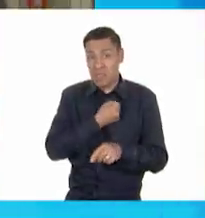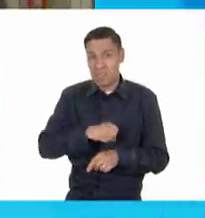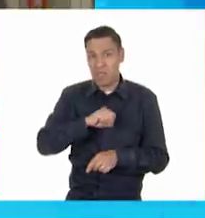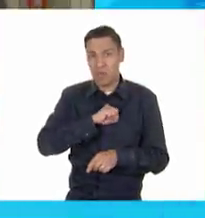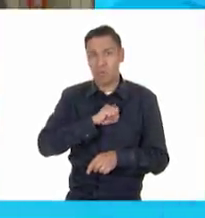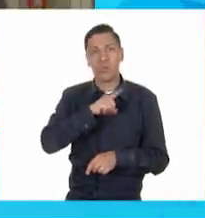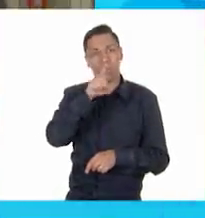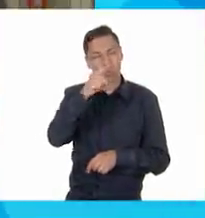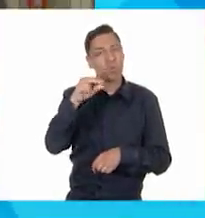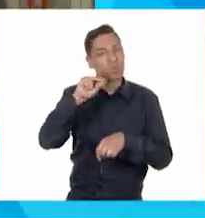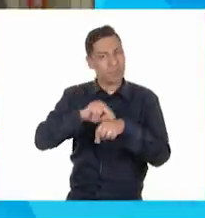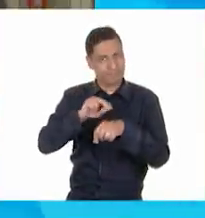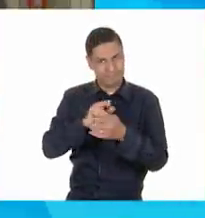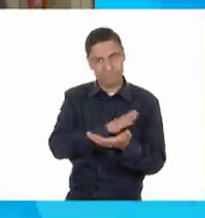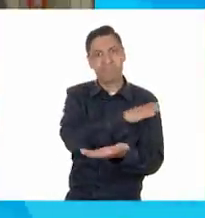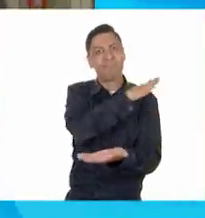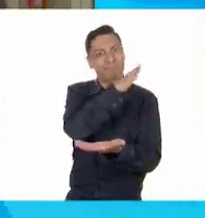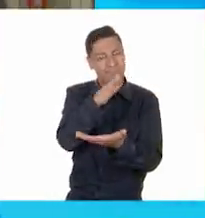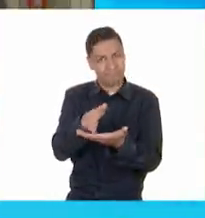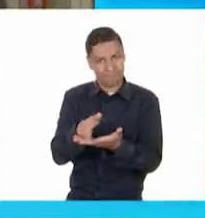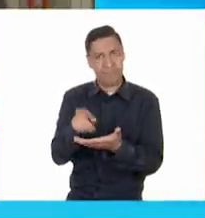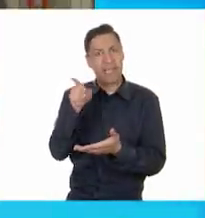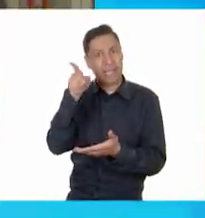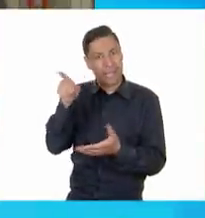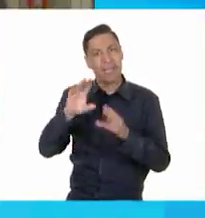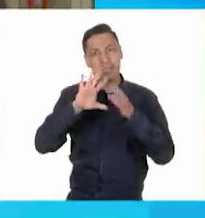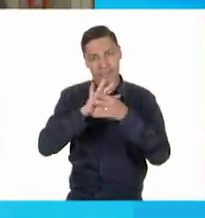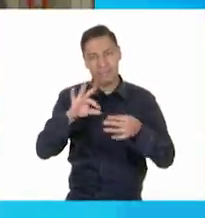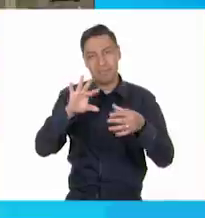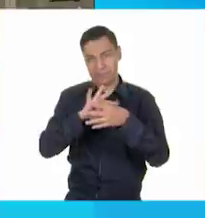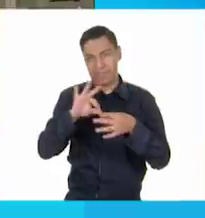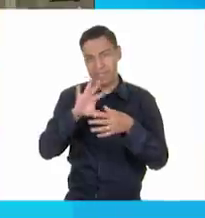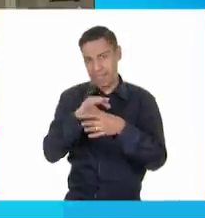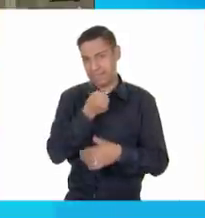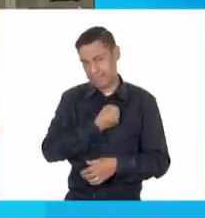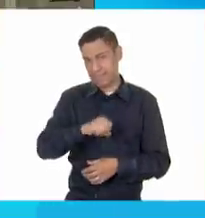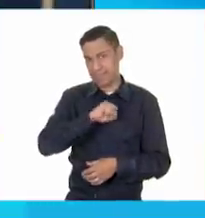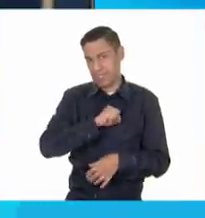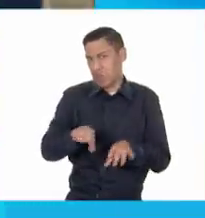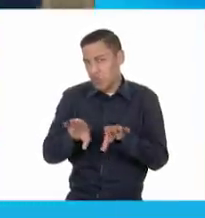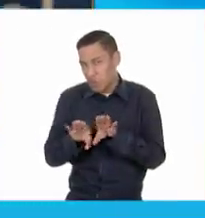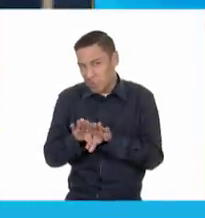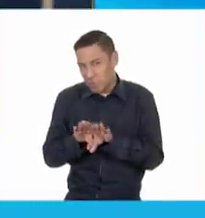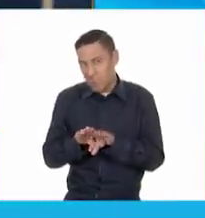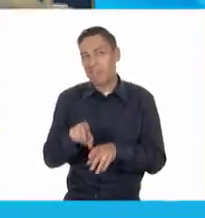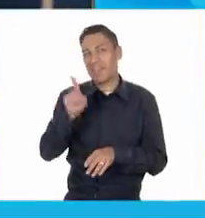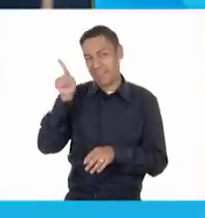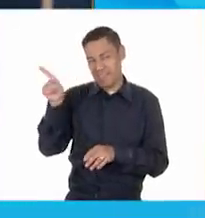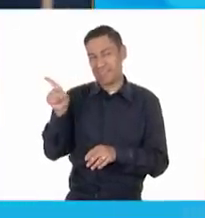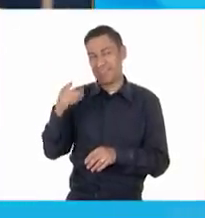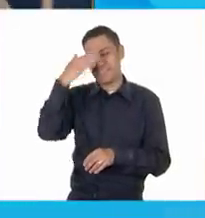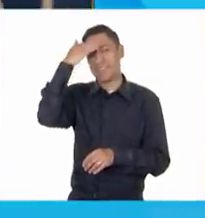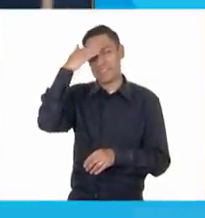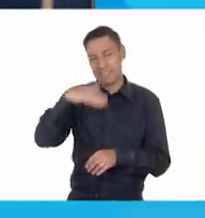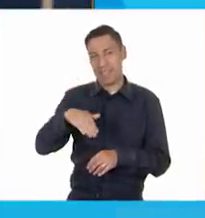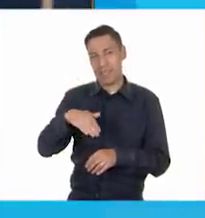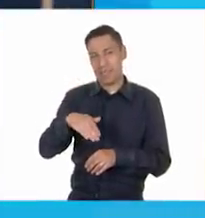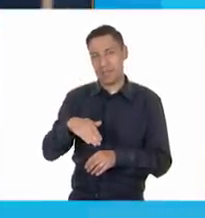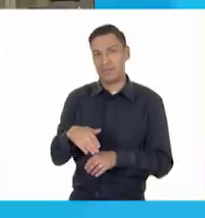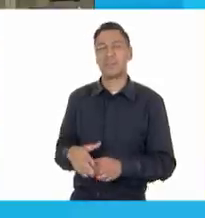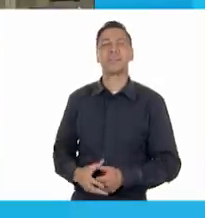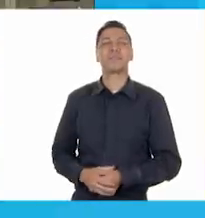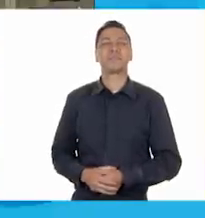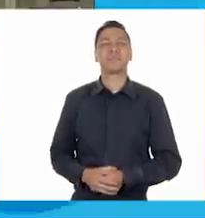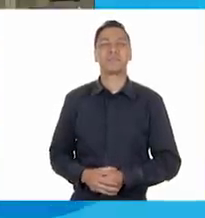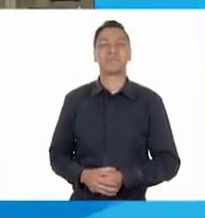acudan con un médico para recibir la atención correspondiente. Oiga, doctor, pásame los datos del doctor Colmillo por si las dudas,